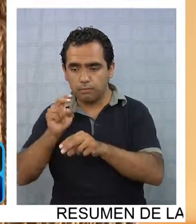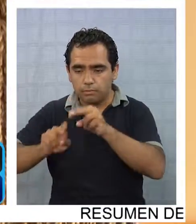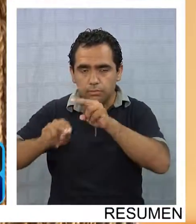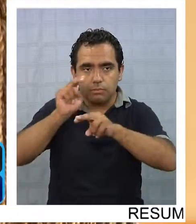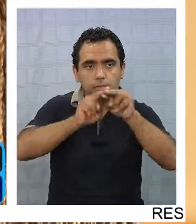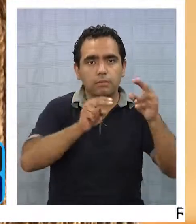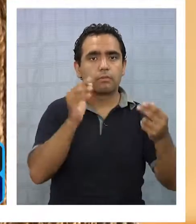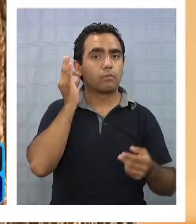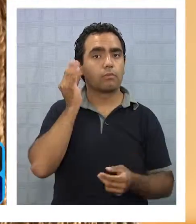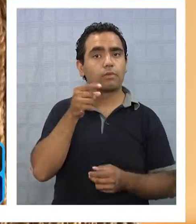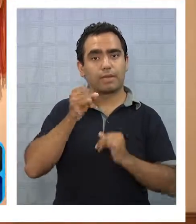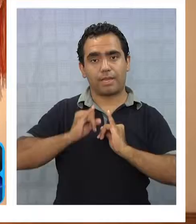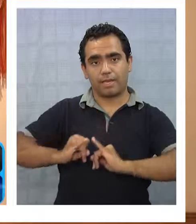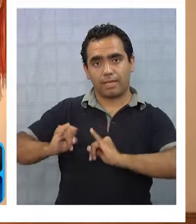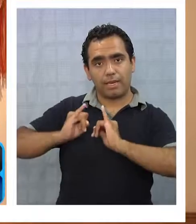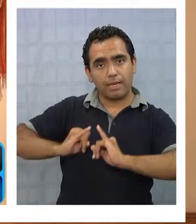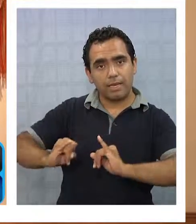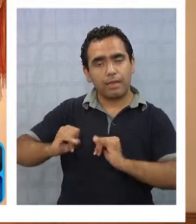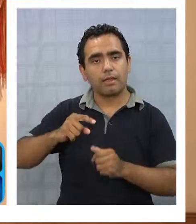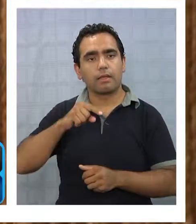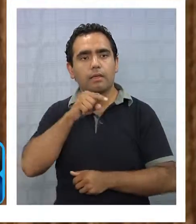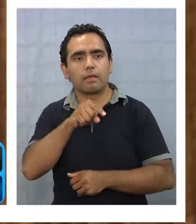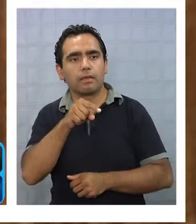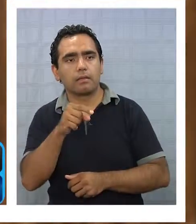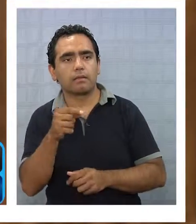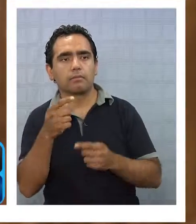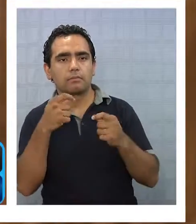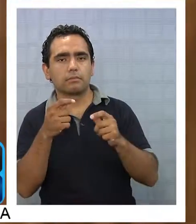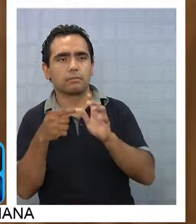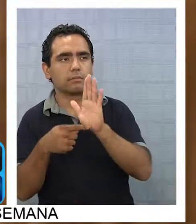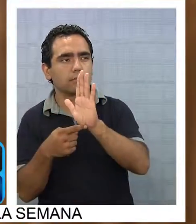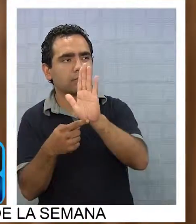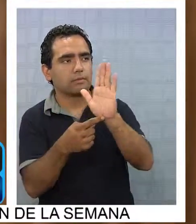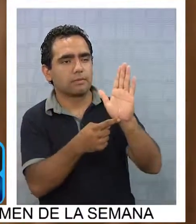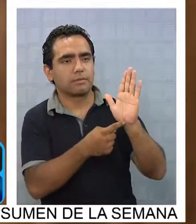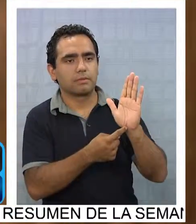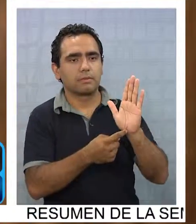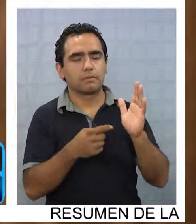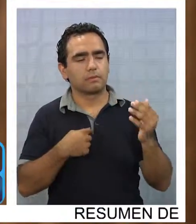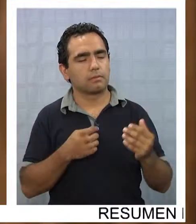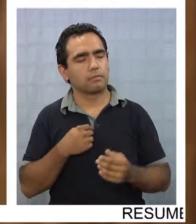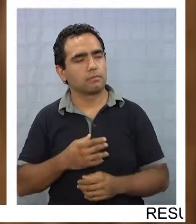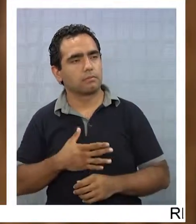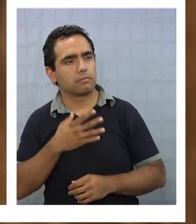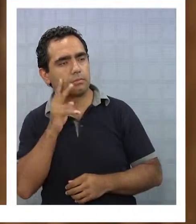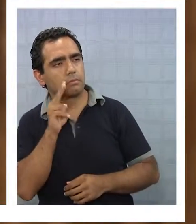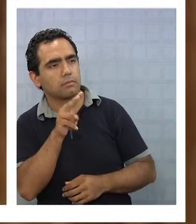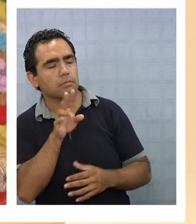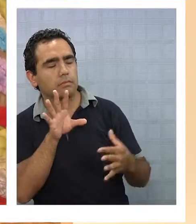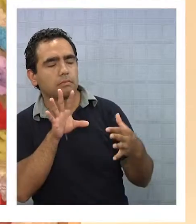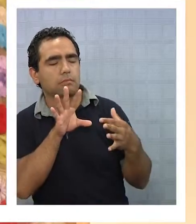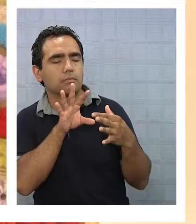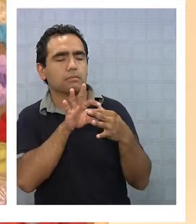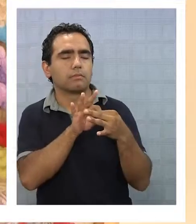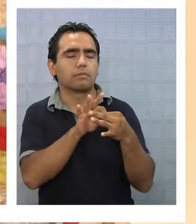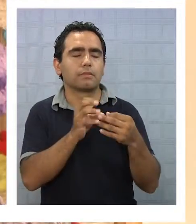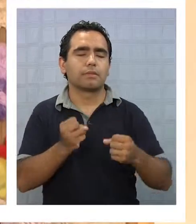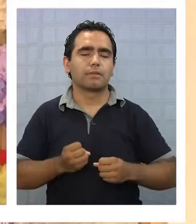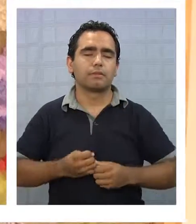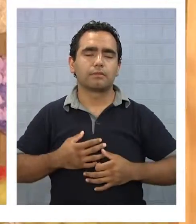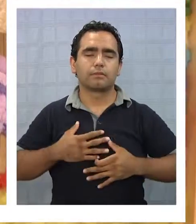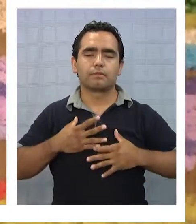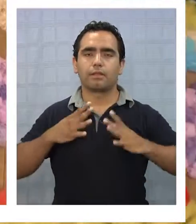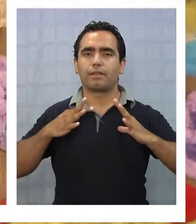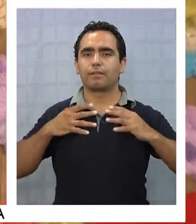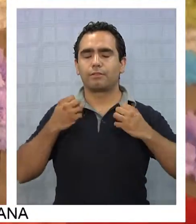de riesgos de profesión, intenta que quienes contemplen su obra logren encontrar sentimientos de alegría y luz. Mira, yo